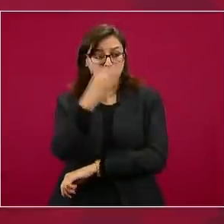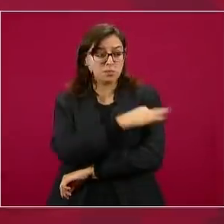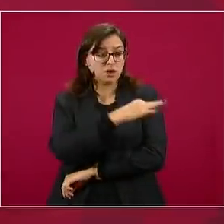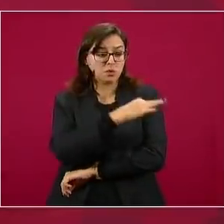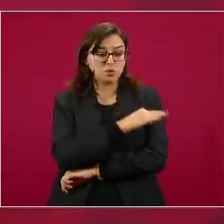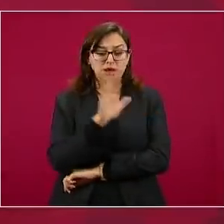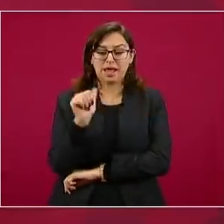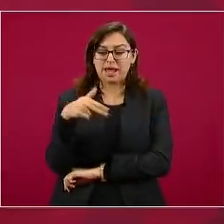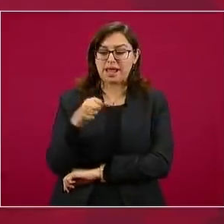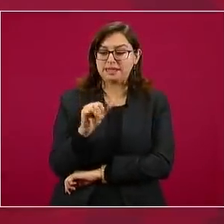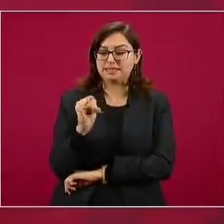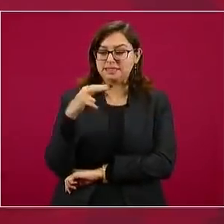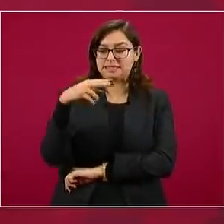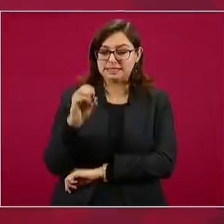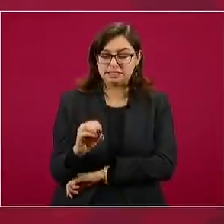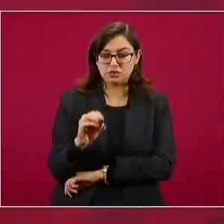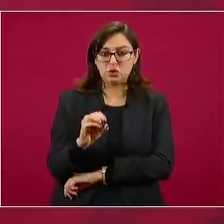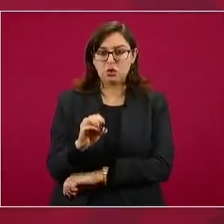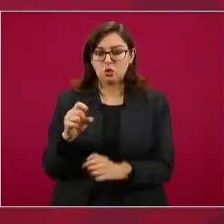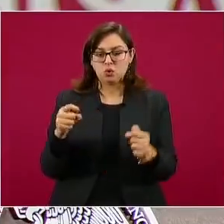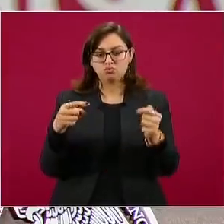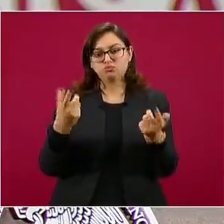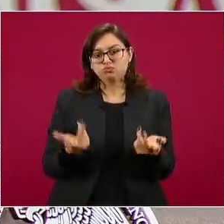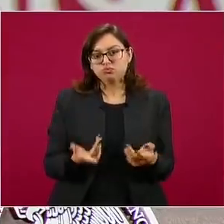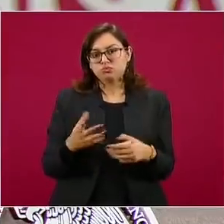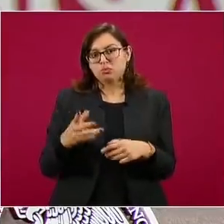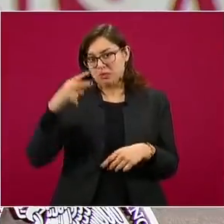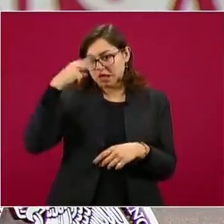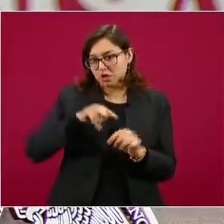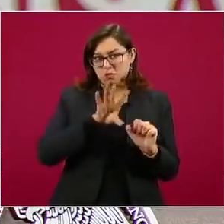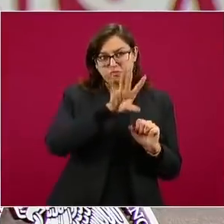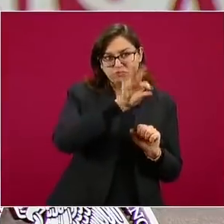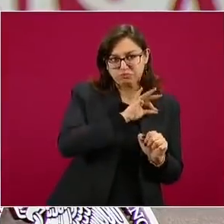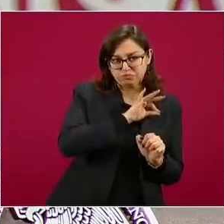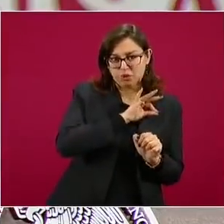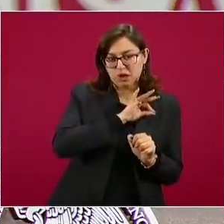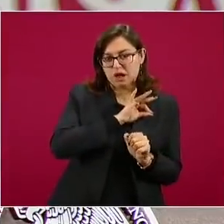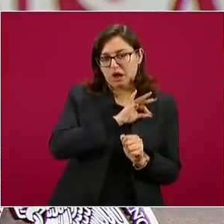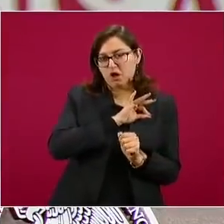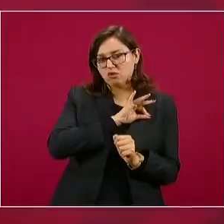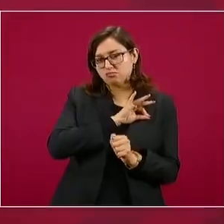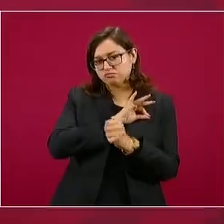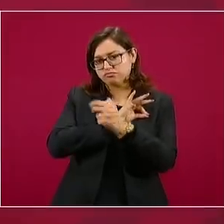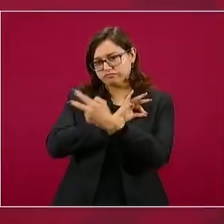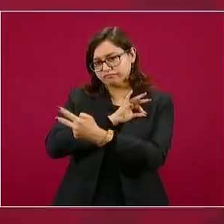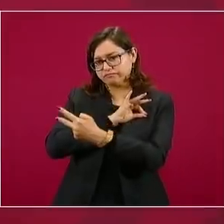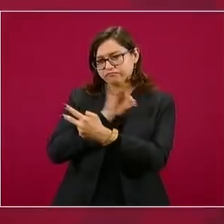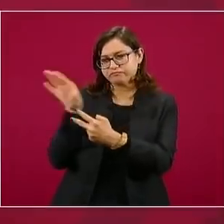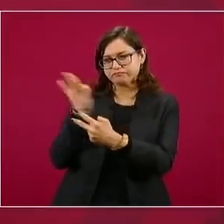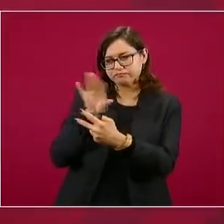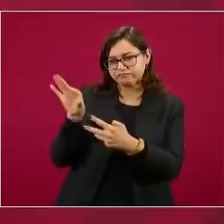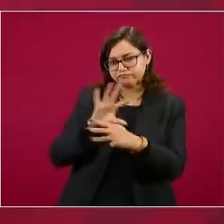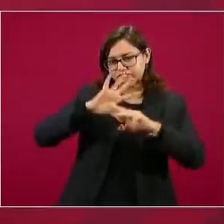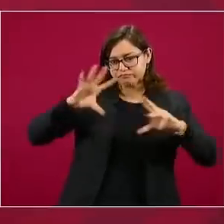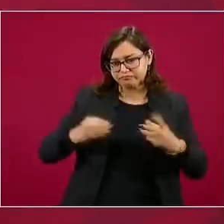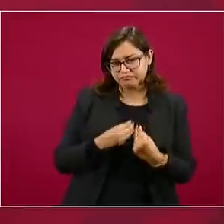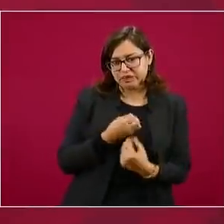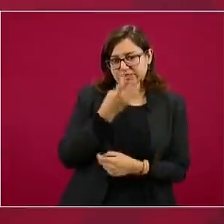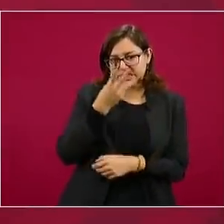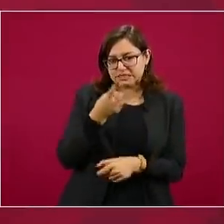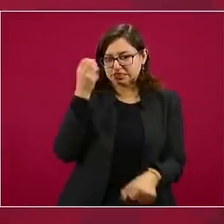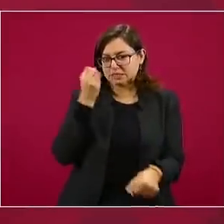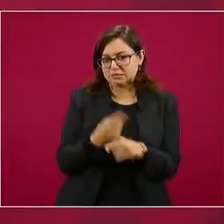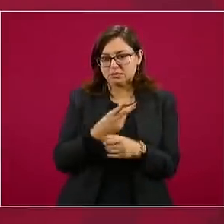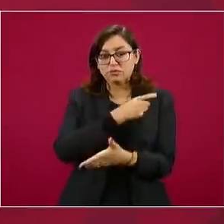las tres vacunas que el gobierno mexicano seleccionó para comprar anticipadamente. Este ensayo va a ser una